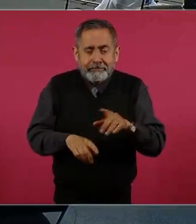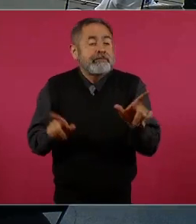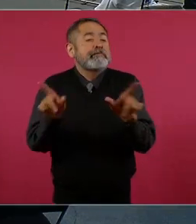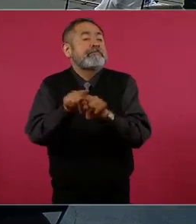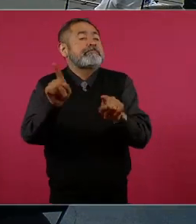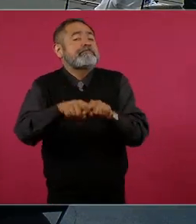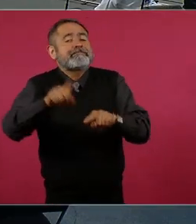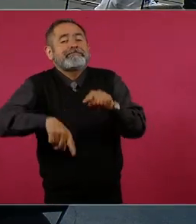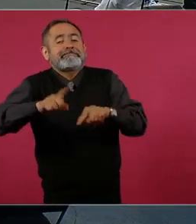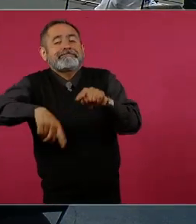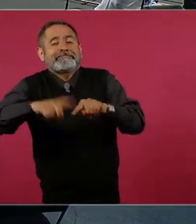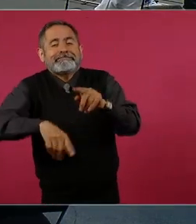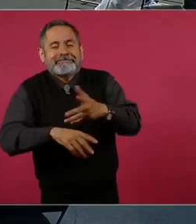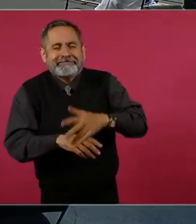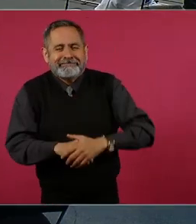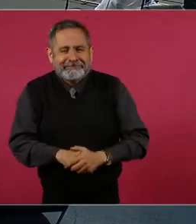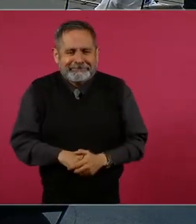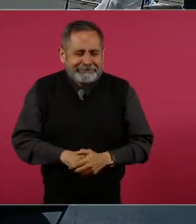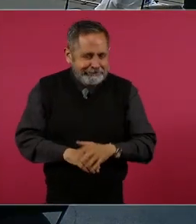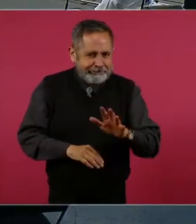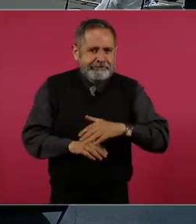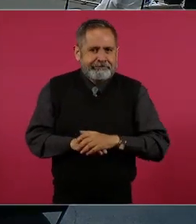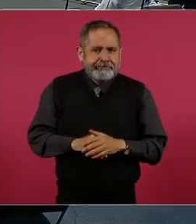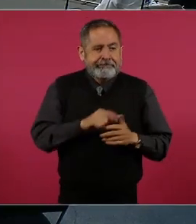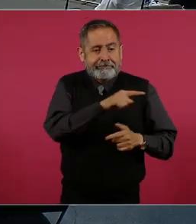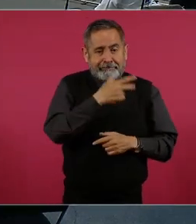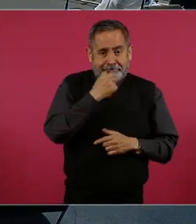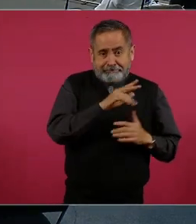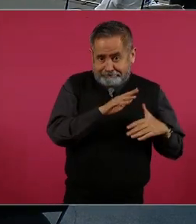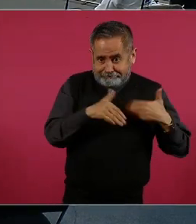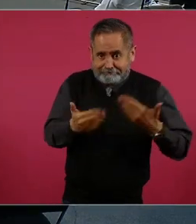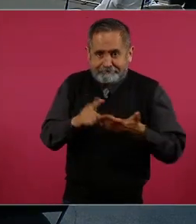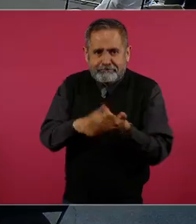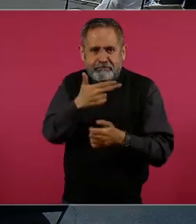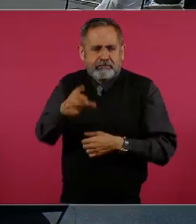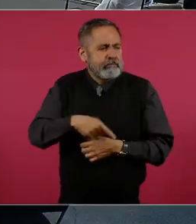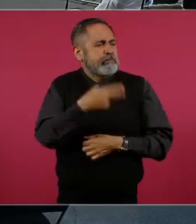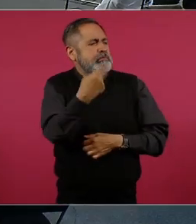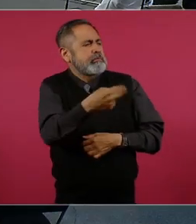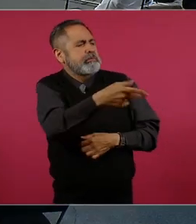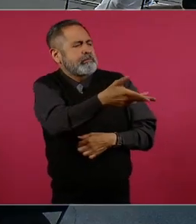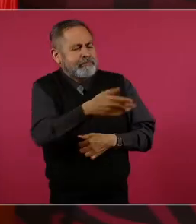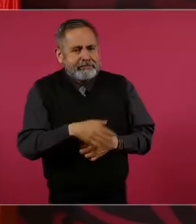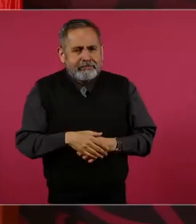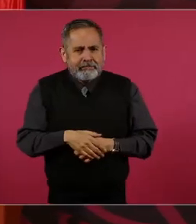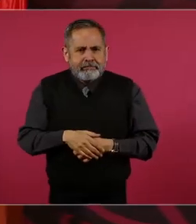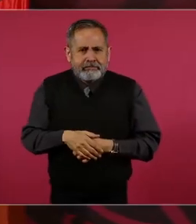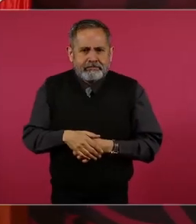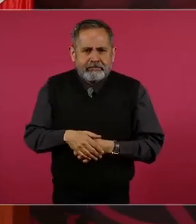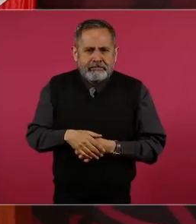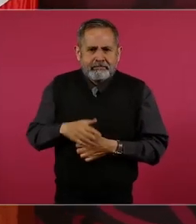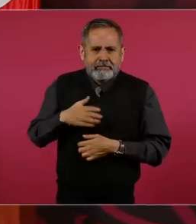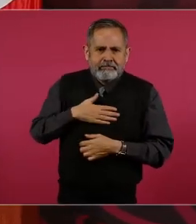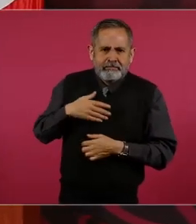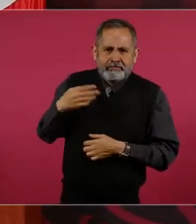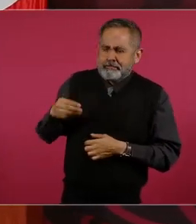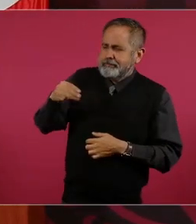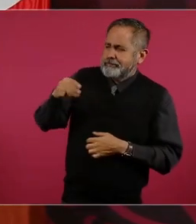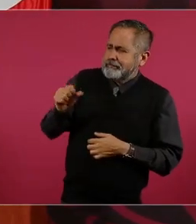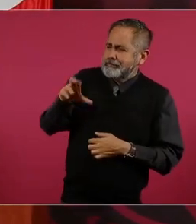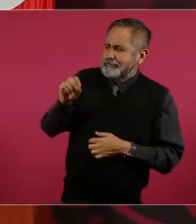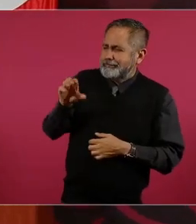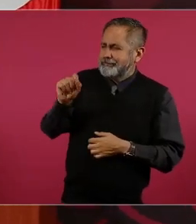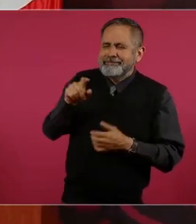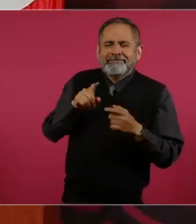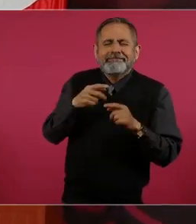pi. Entonces llega al hotel y su nombre, por favor. Campeón, campeón, Marco Cortés.